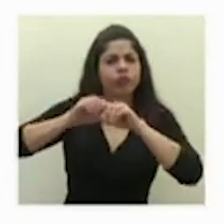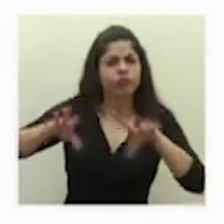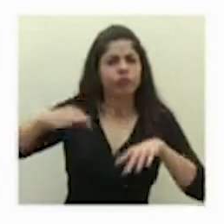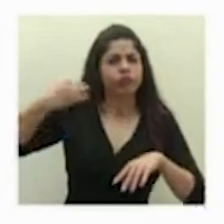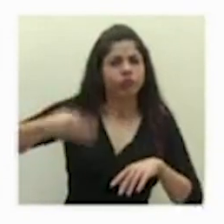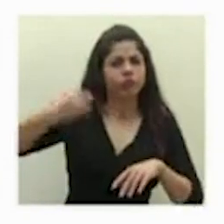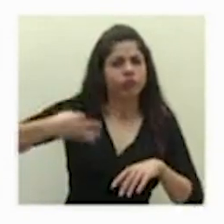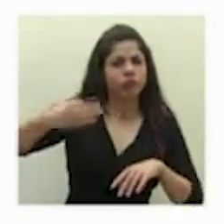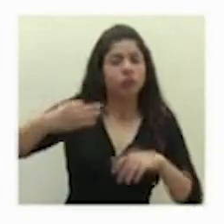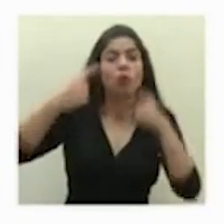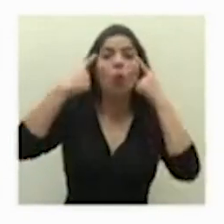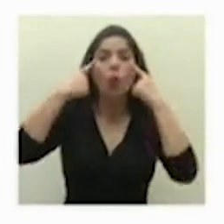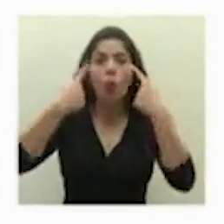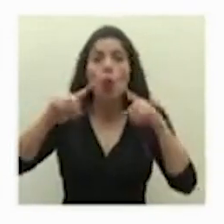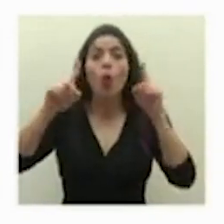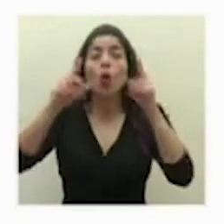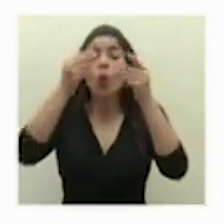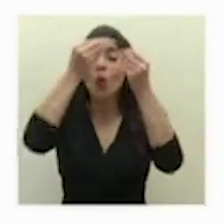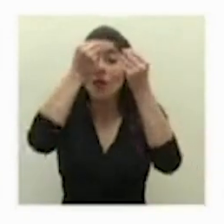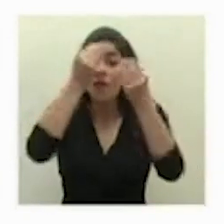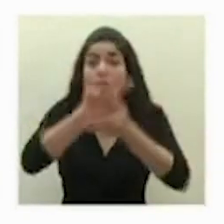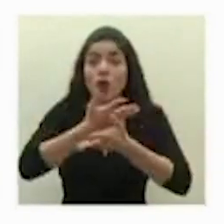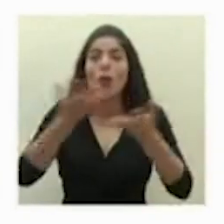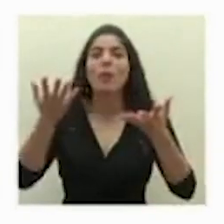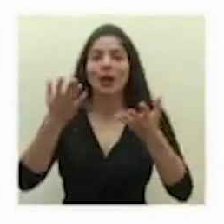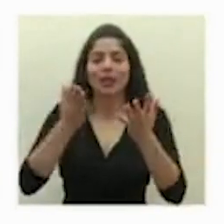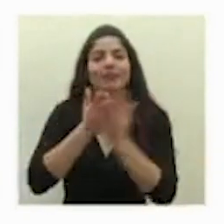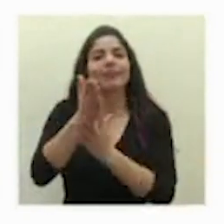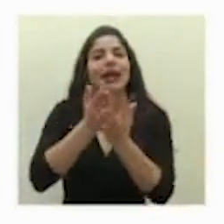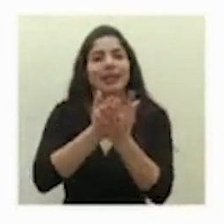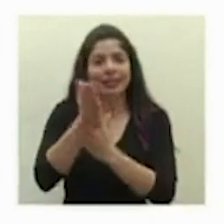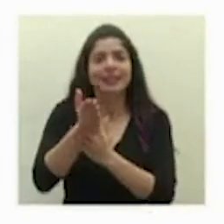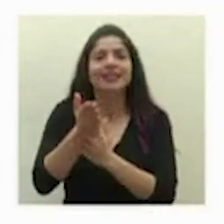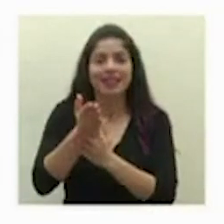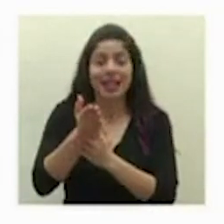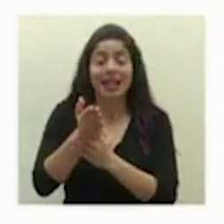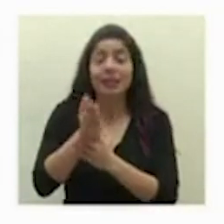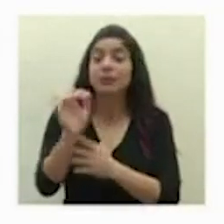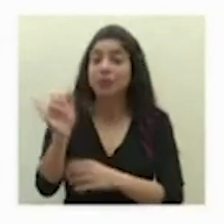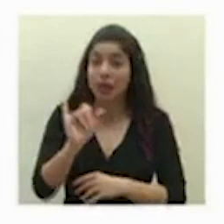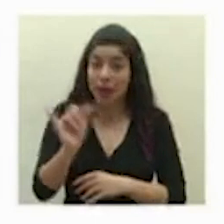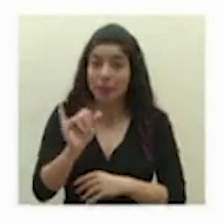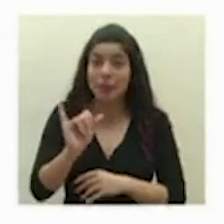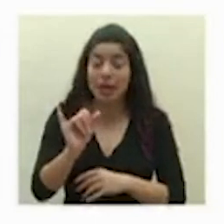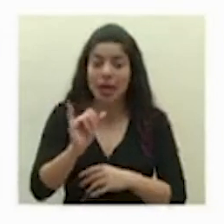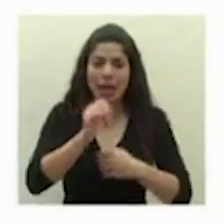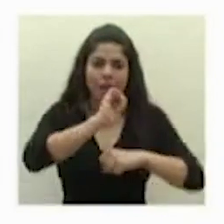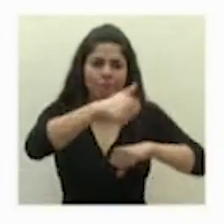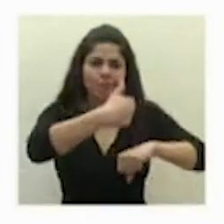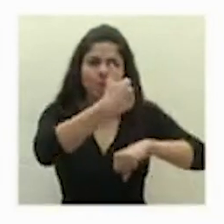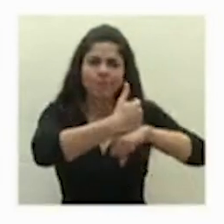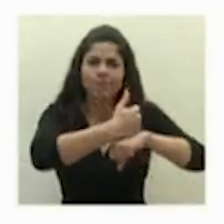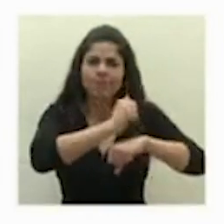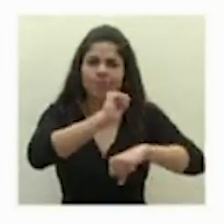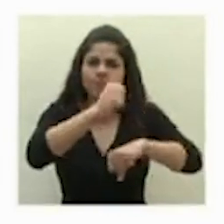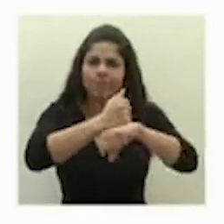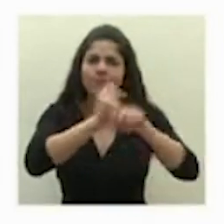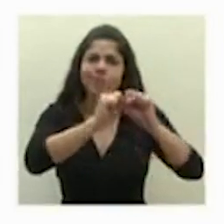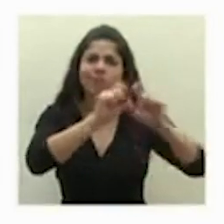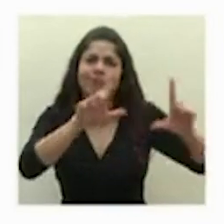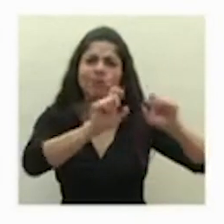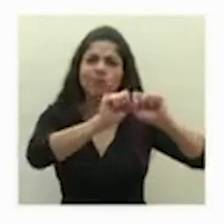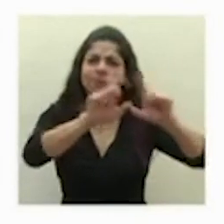logramos que la información fuera accesible asimismo se crearon una serie de afiches